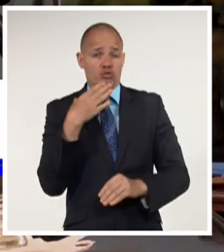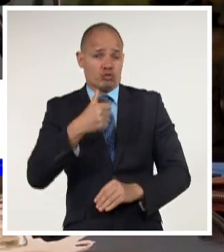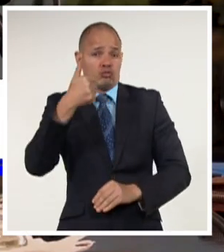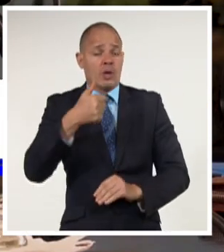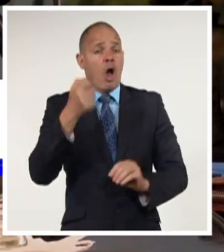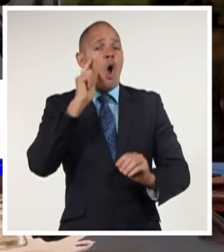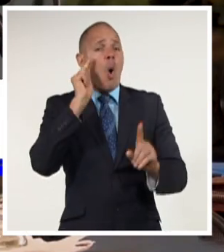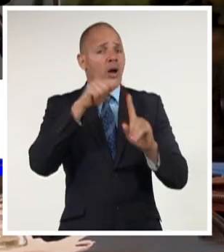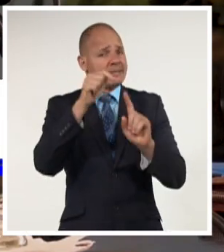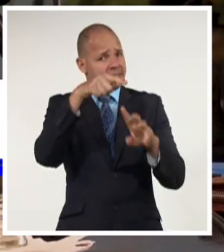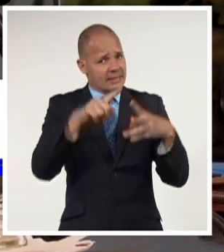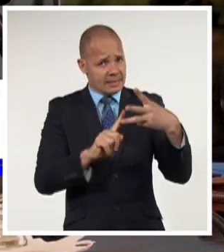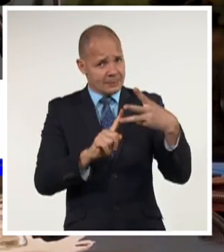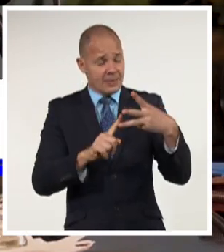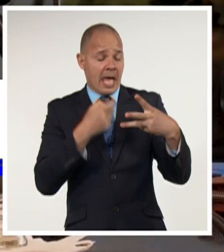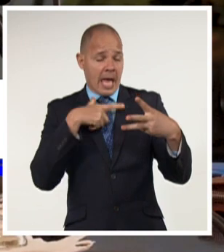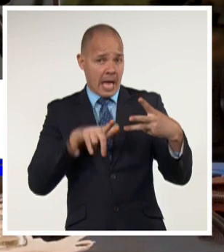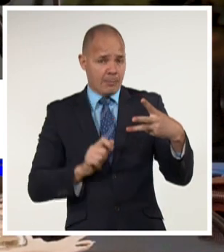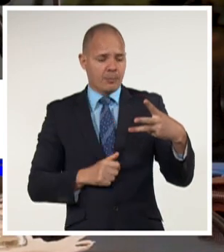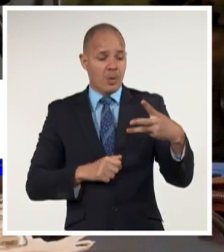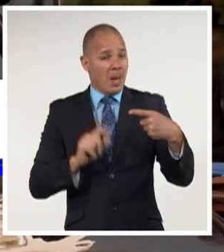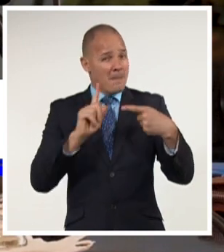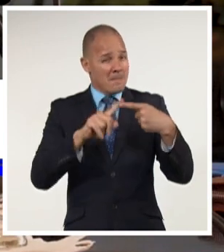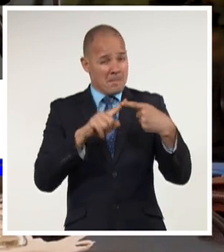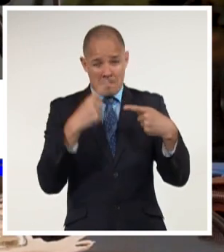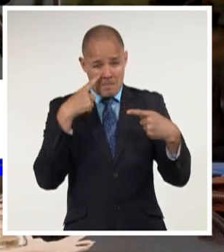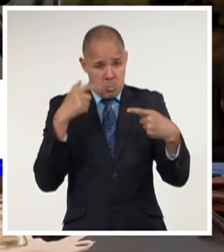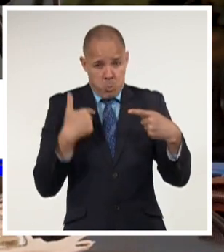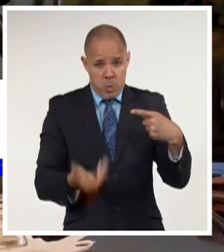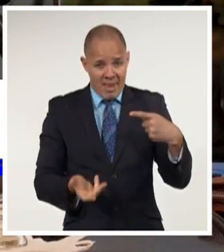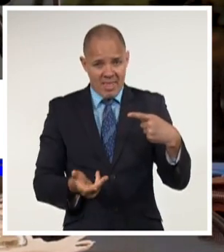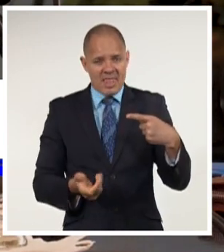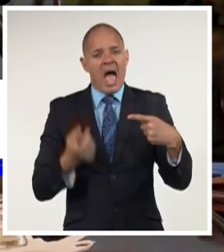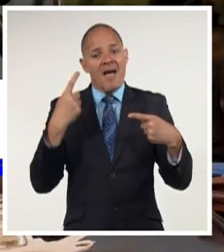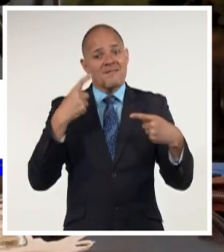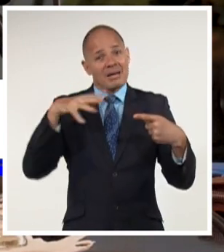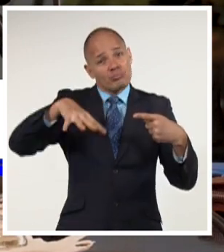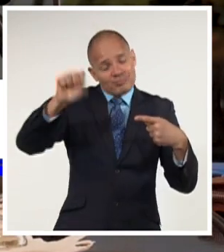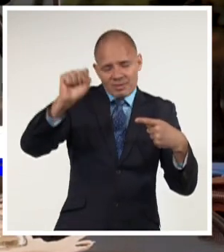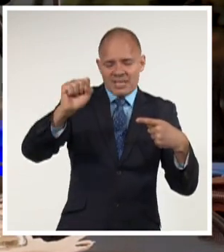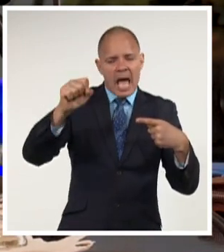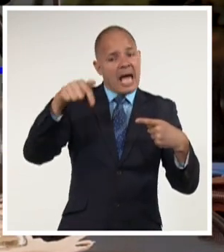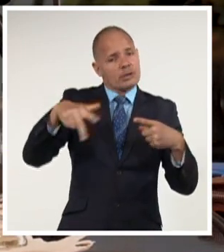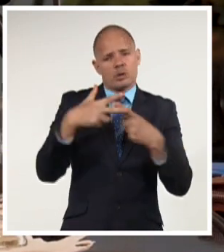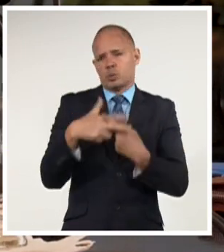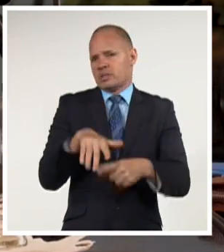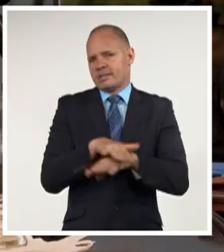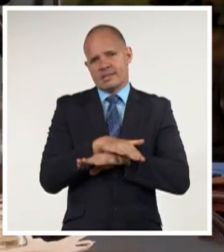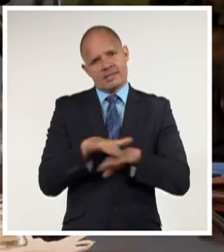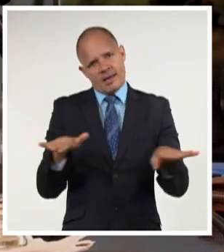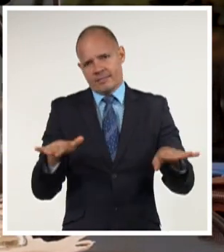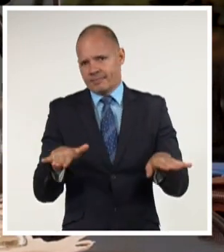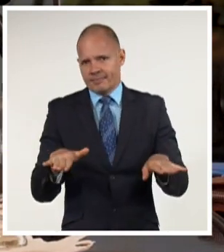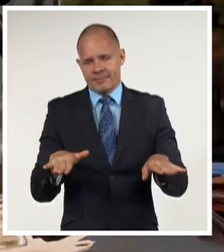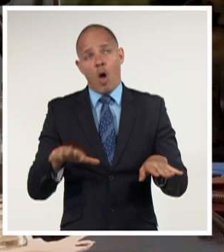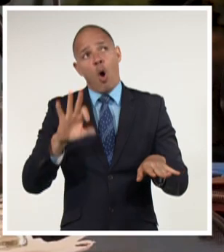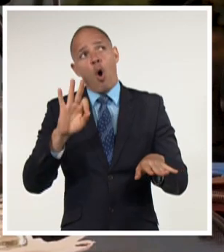Antes que se acabe el año, y ese es el objetivo que tenemos que trabajar ahora con intensidad, salir de la pago, o minimizar la pago.